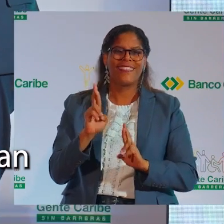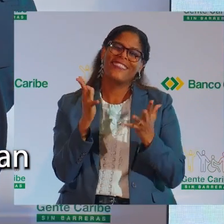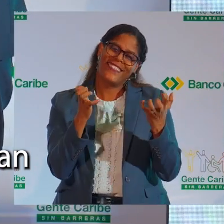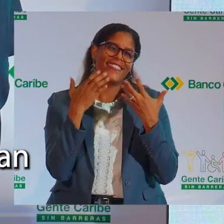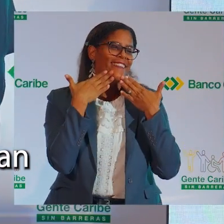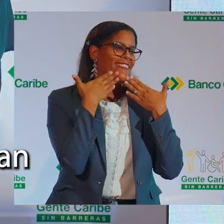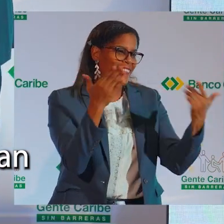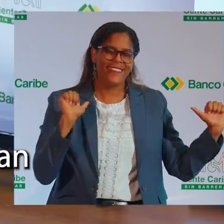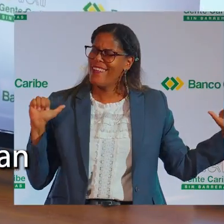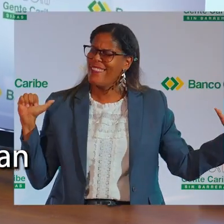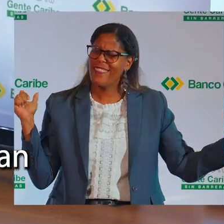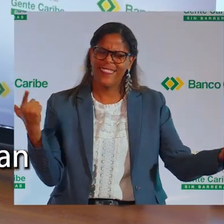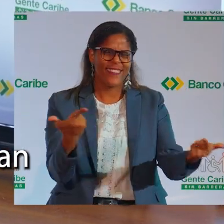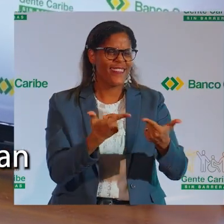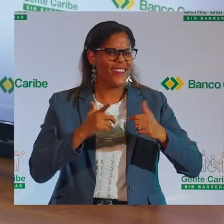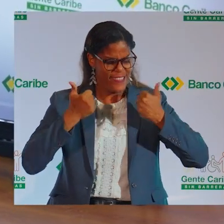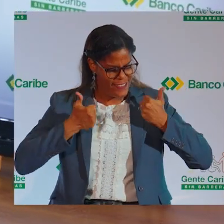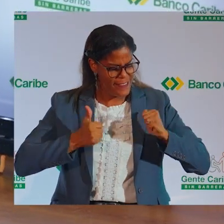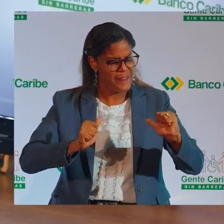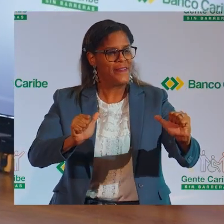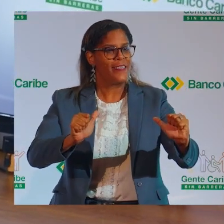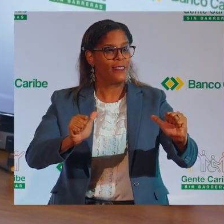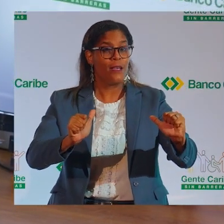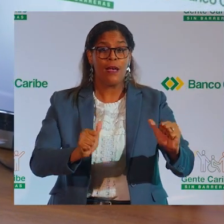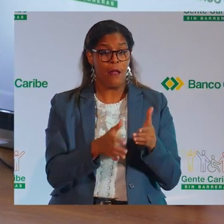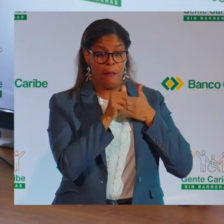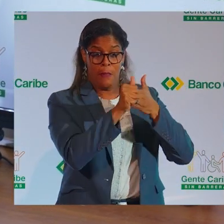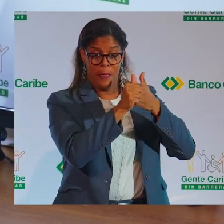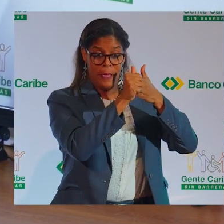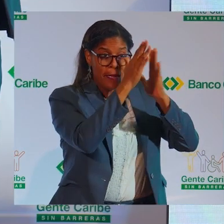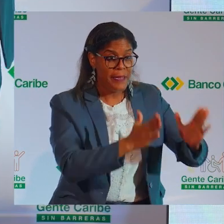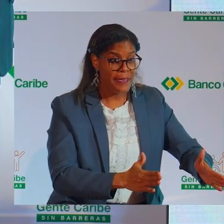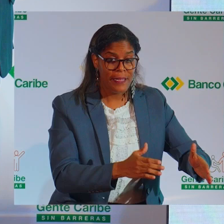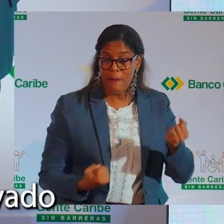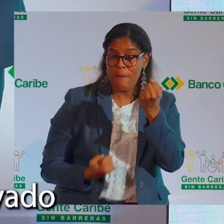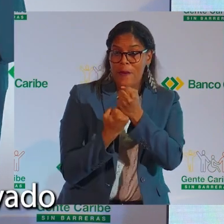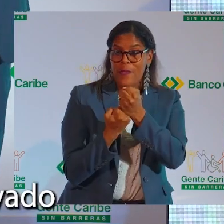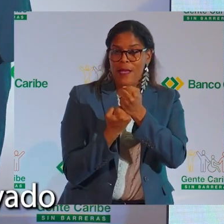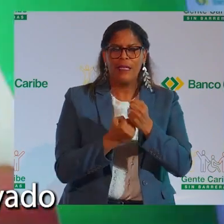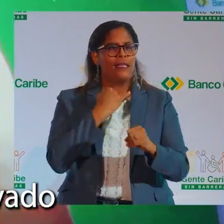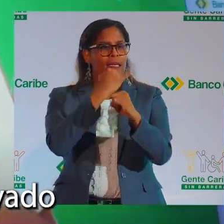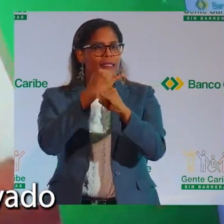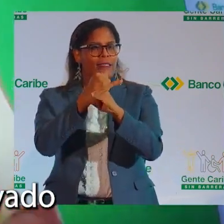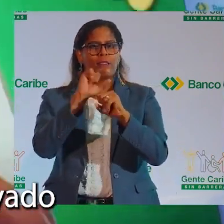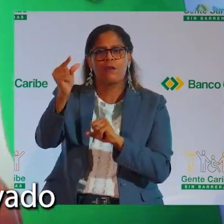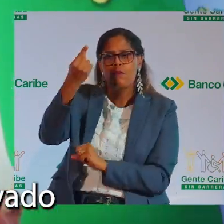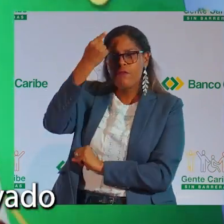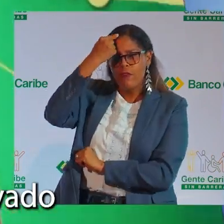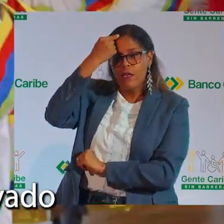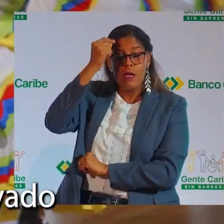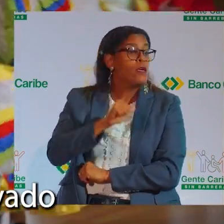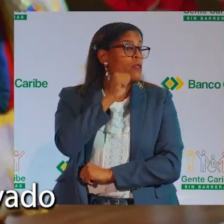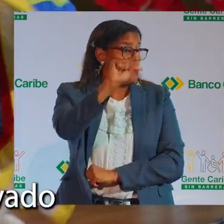agradecer a todos los que forman parte de este esfuerzo, desde los líderes que apoyan nuestras iniciativas, las instituciones gubernamentales